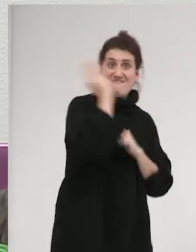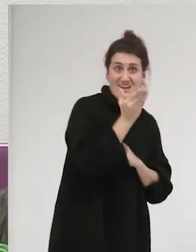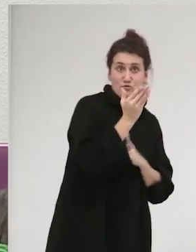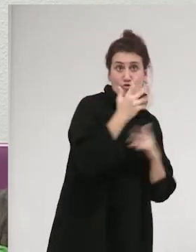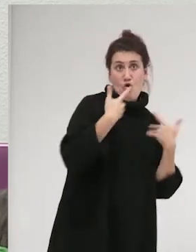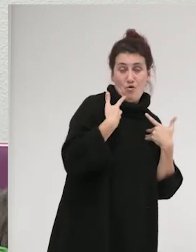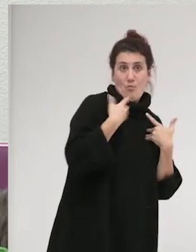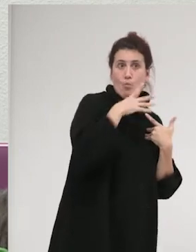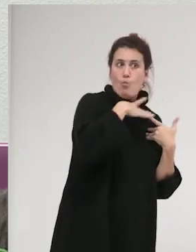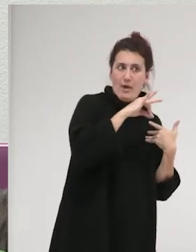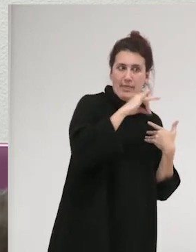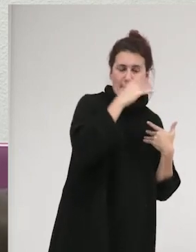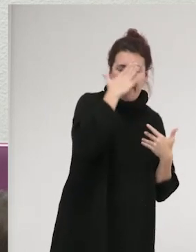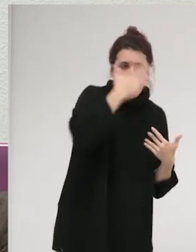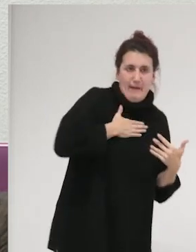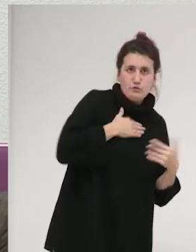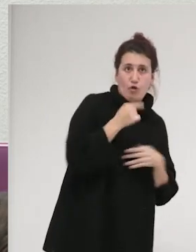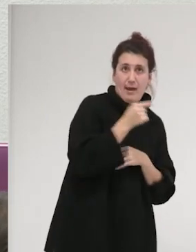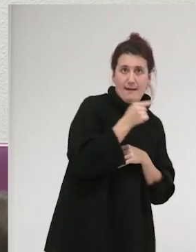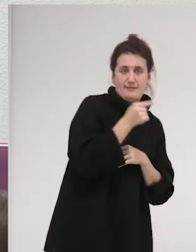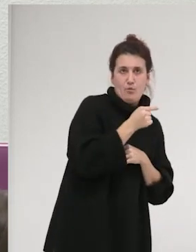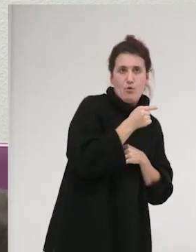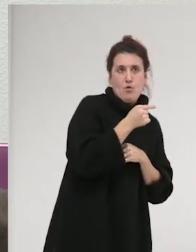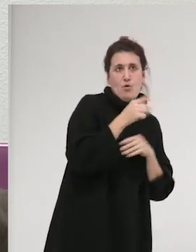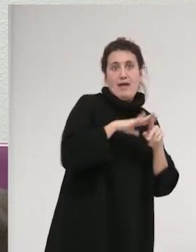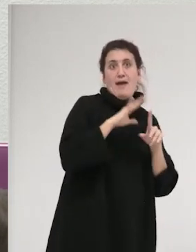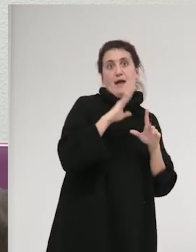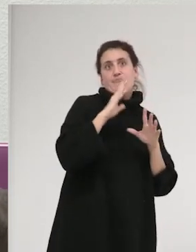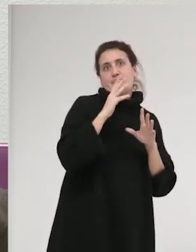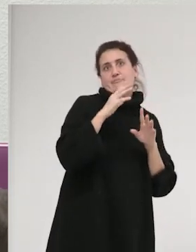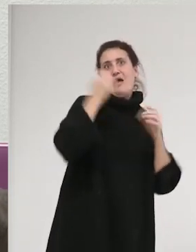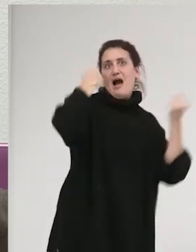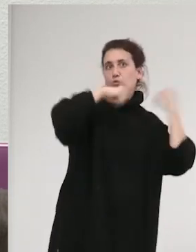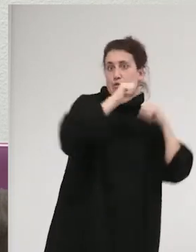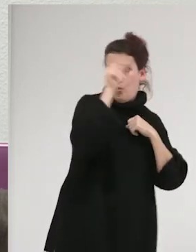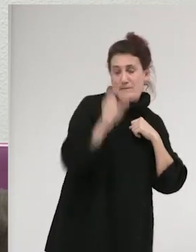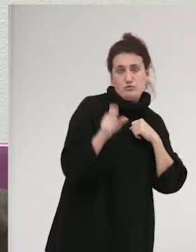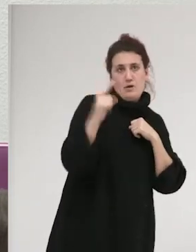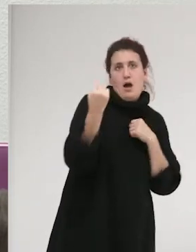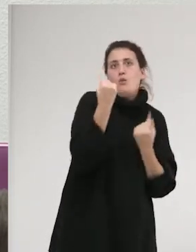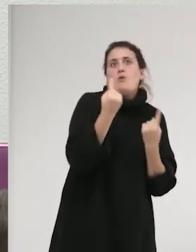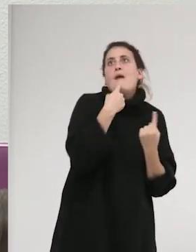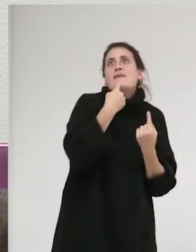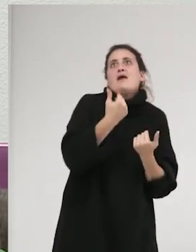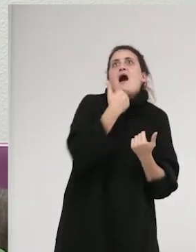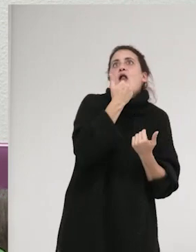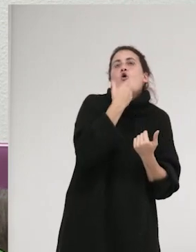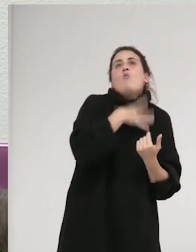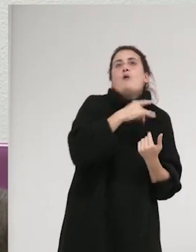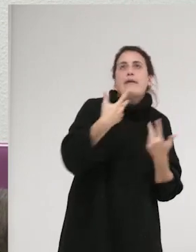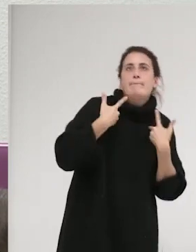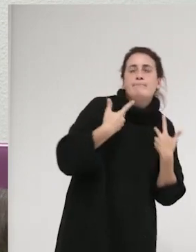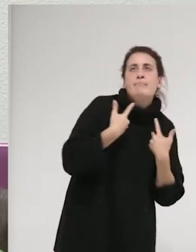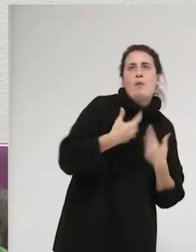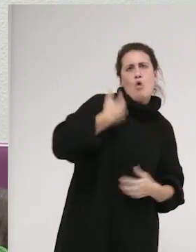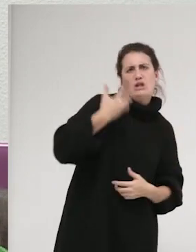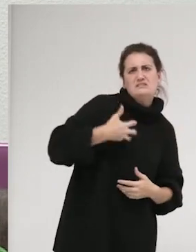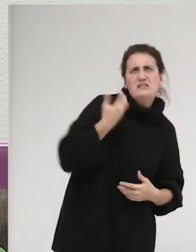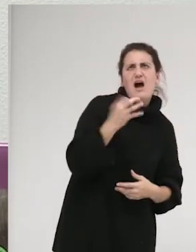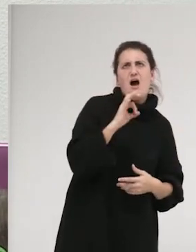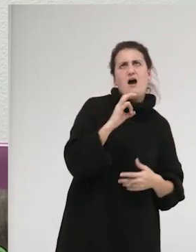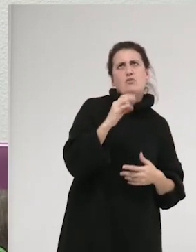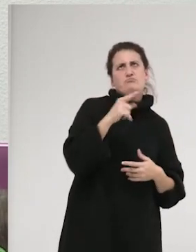de impacto negativo ante una actuación de otra persona, ¿no? Es decir, a mí hay algo que me puede ofender, molestar, incluso